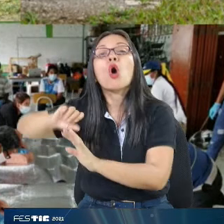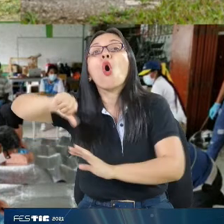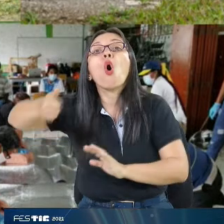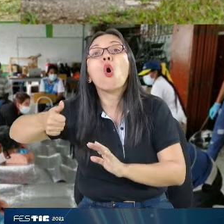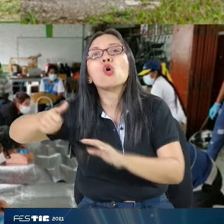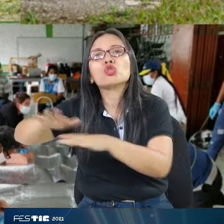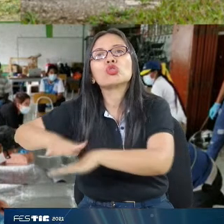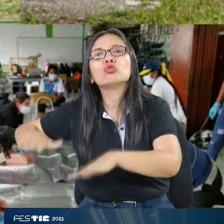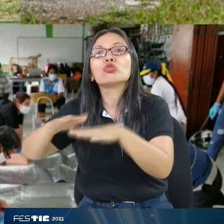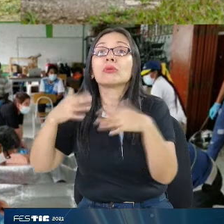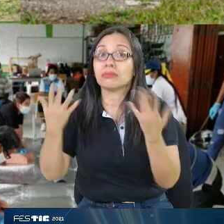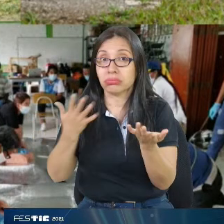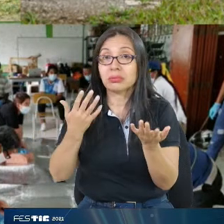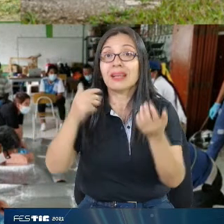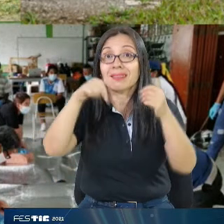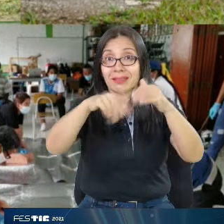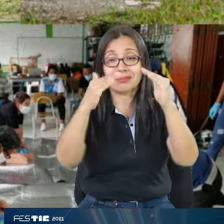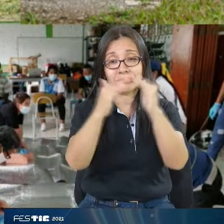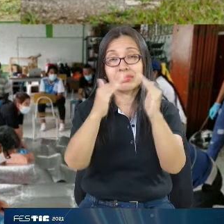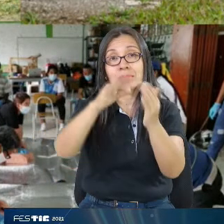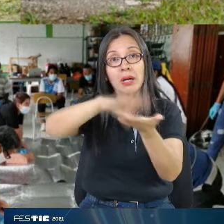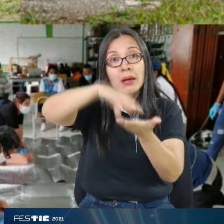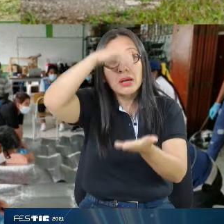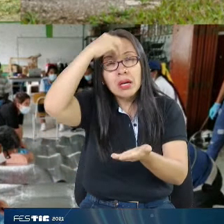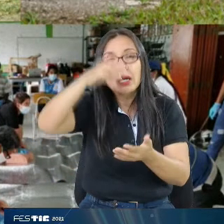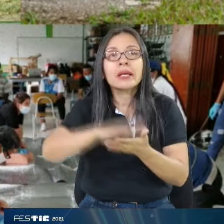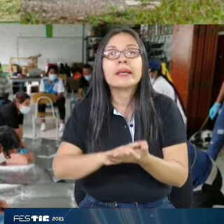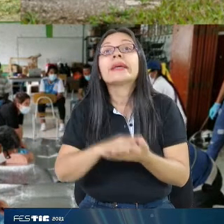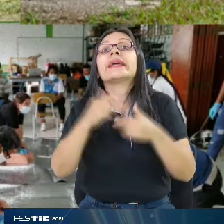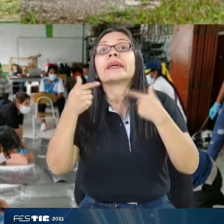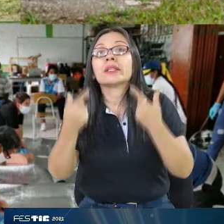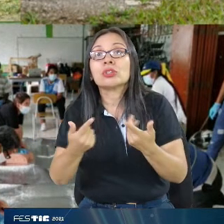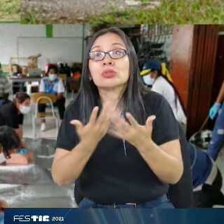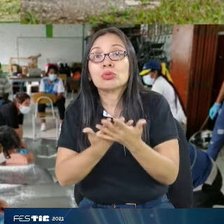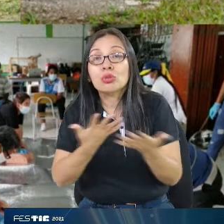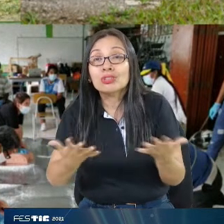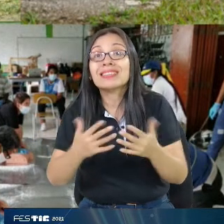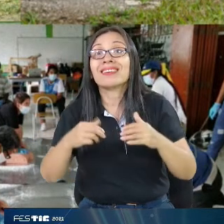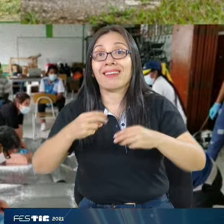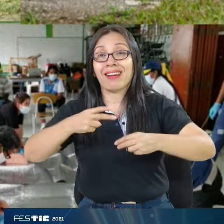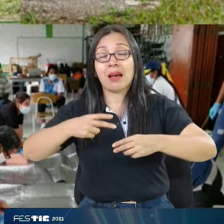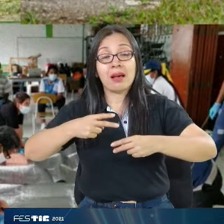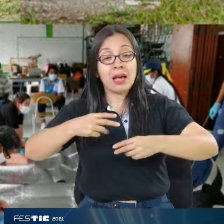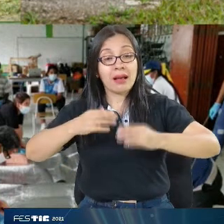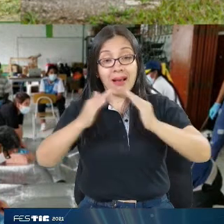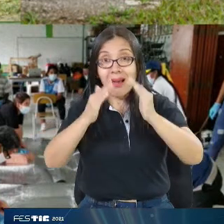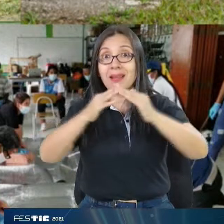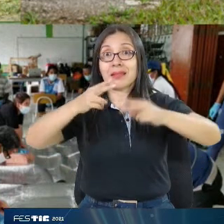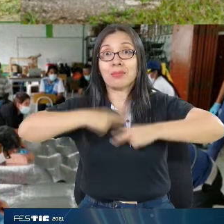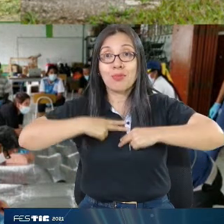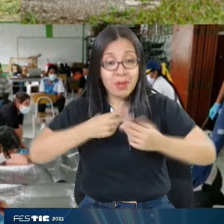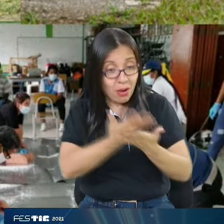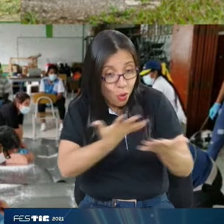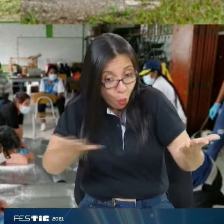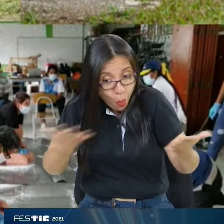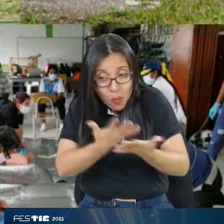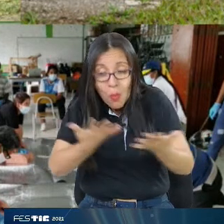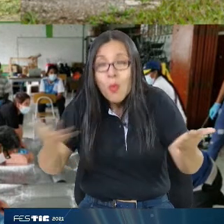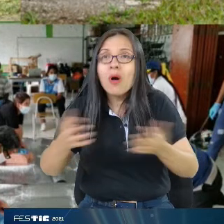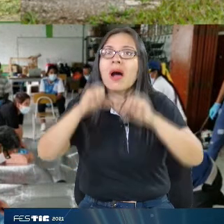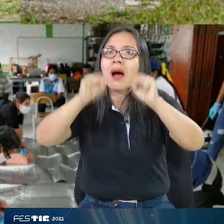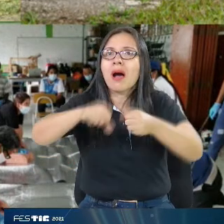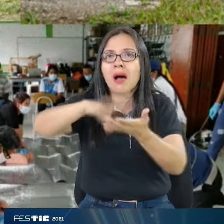en sus casas, por ejemplo, aprenden cómo hacer una camilla, cómo hacer primeros auxilios, cómo dar primeros auxilios,